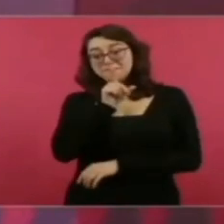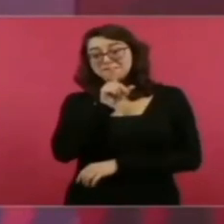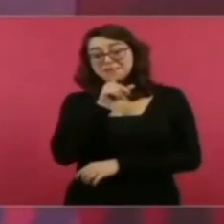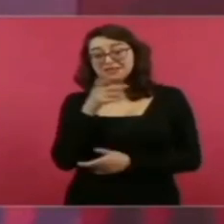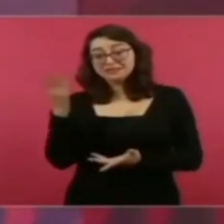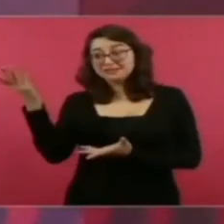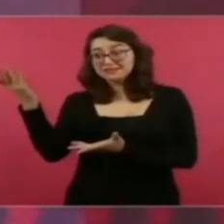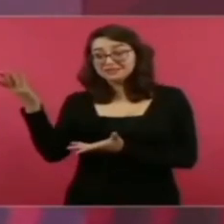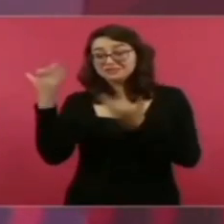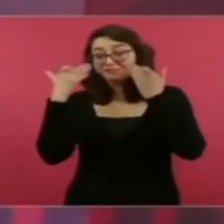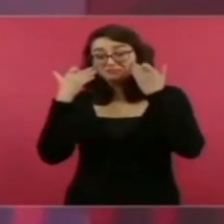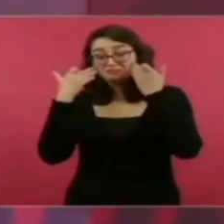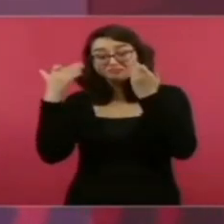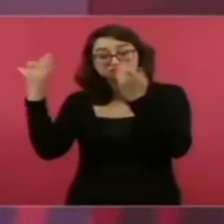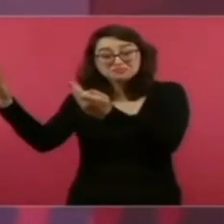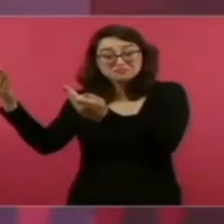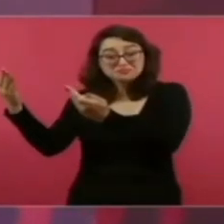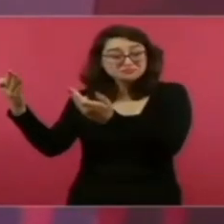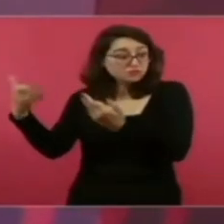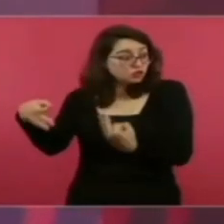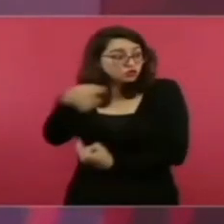¿Si calumnian?